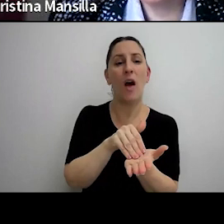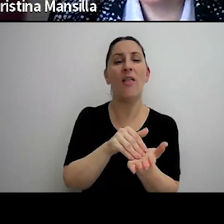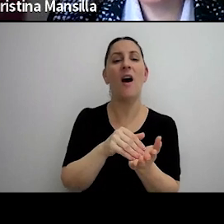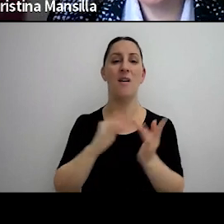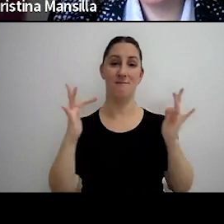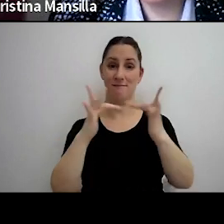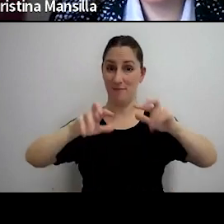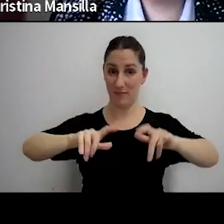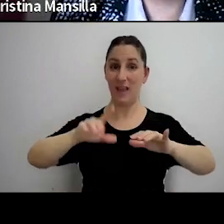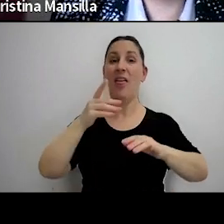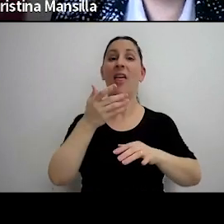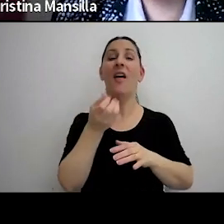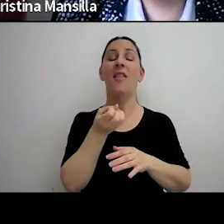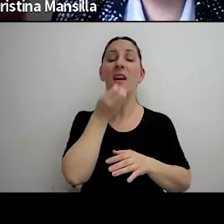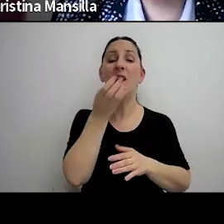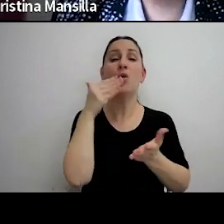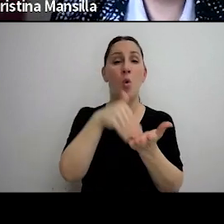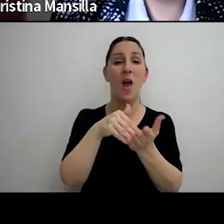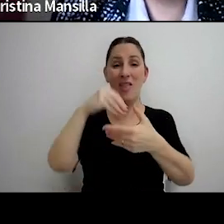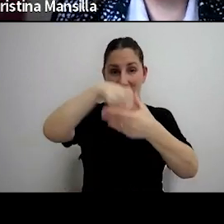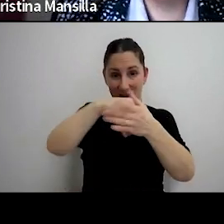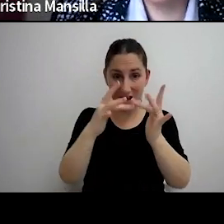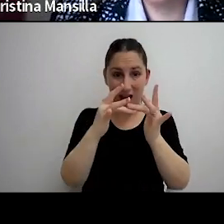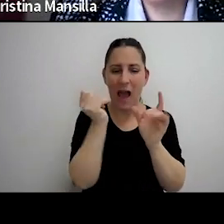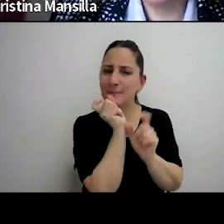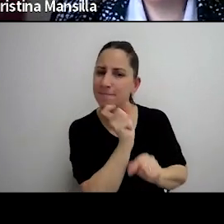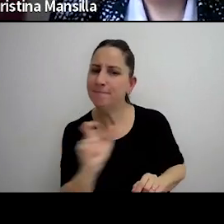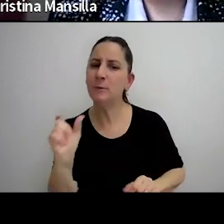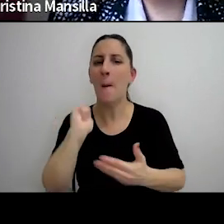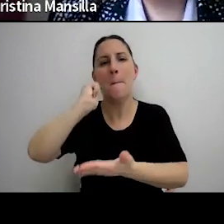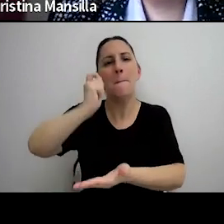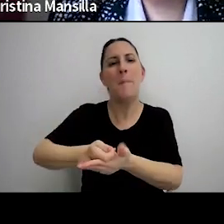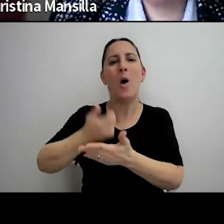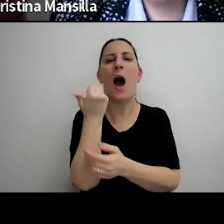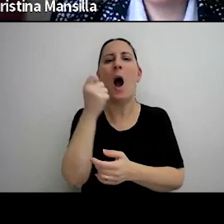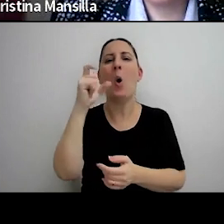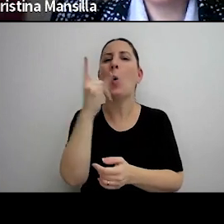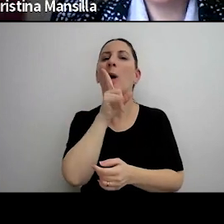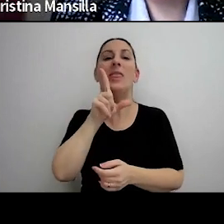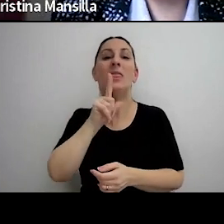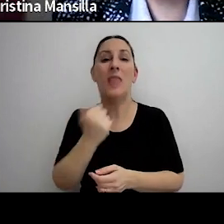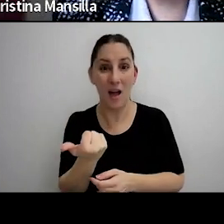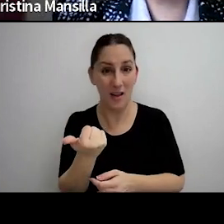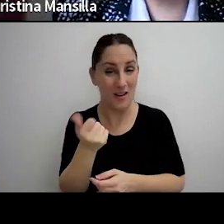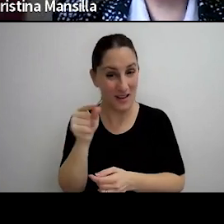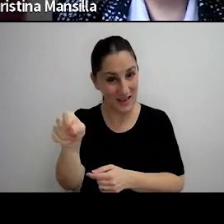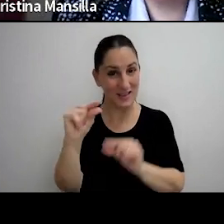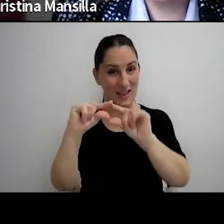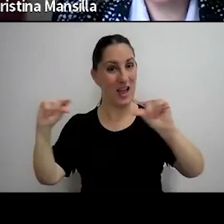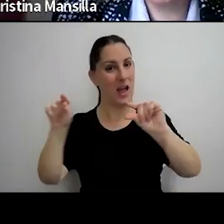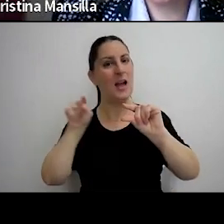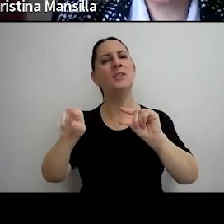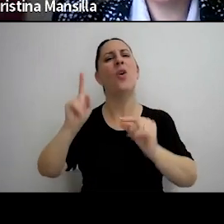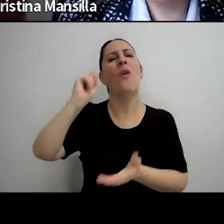Dentro de declaración jurada en línea aparece un concepto que es pago a cuenta. El concepto pago a cuenta corresponde al